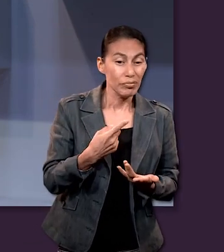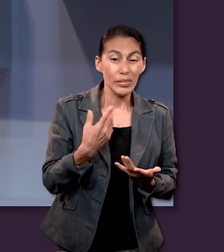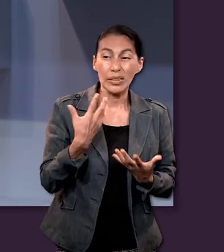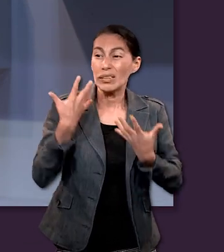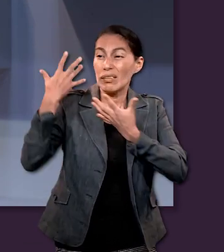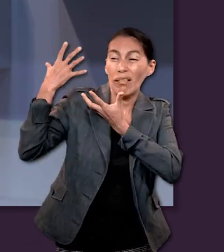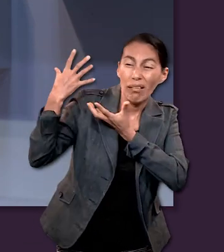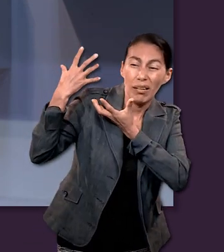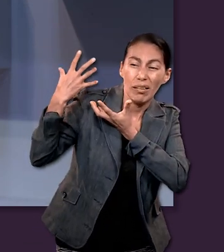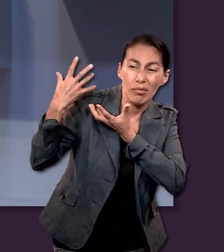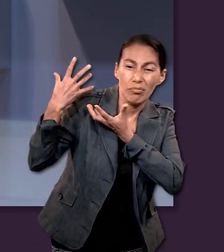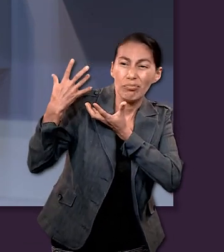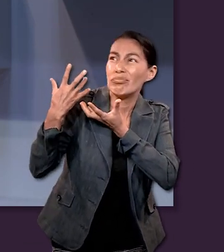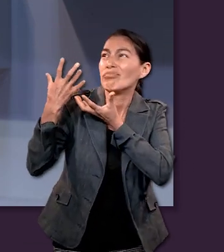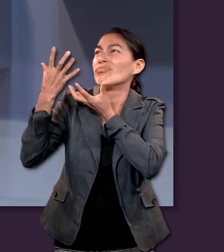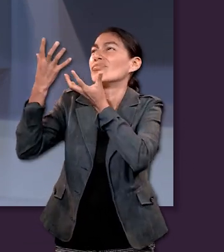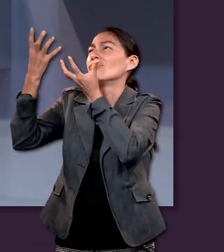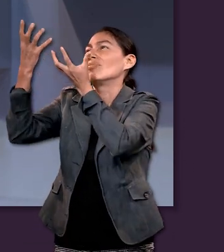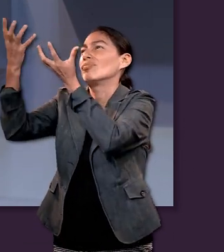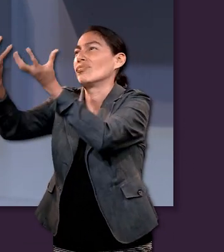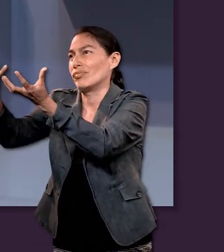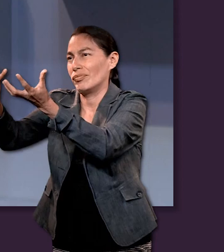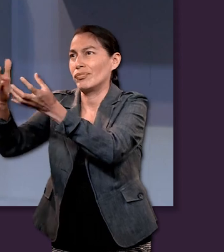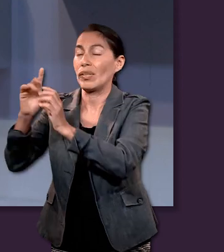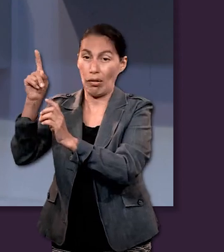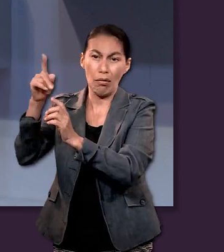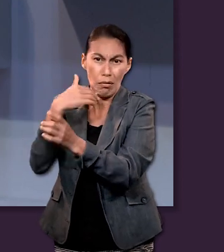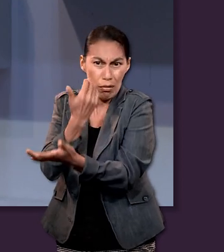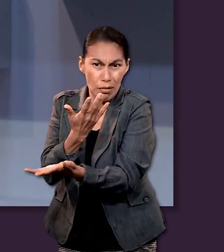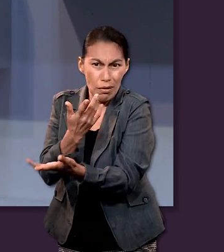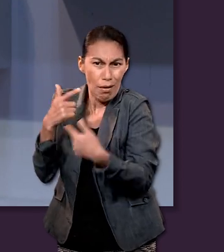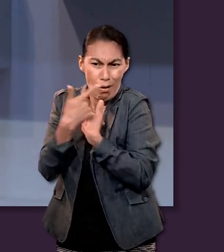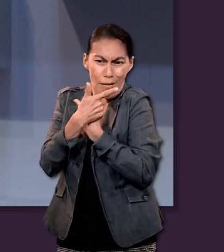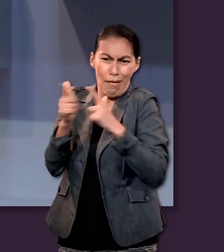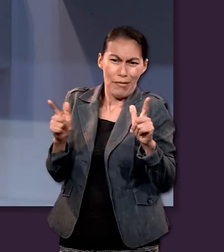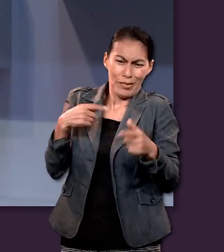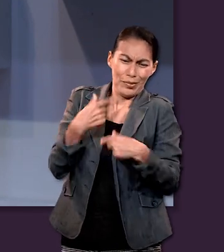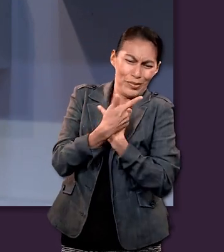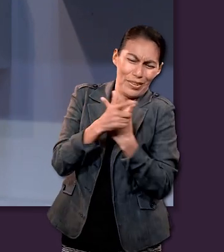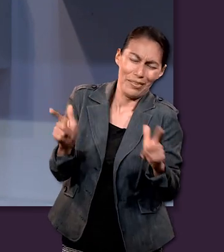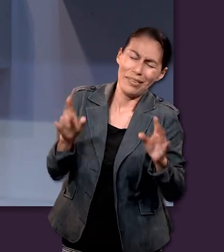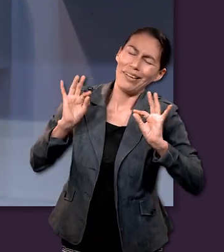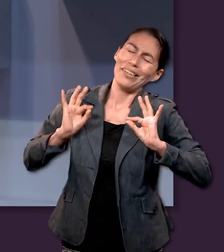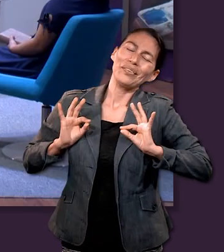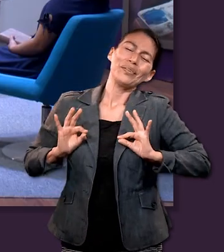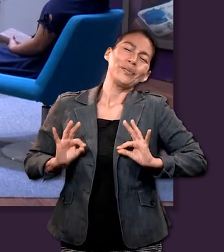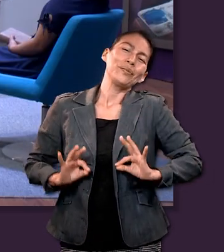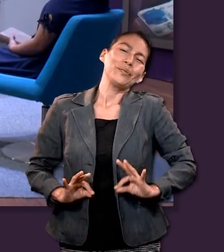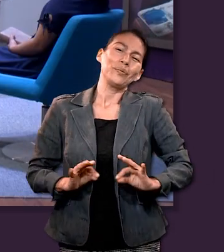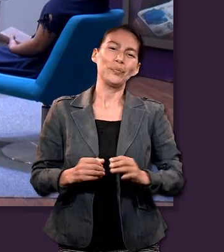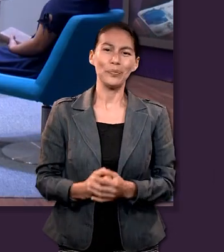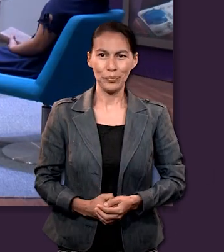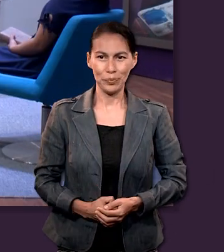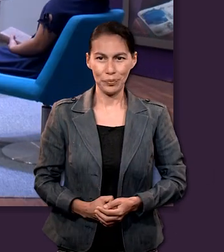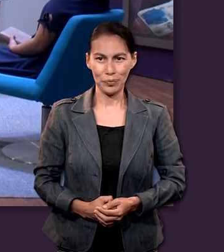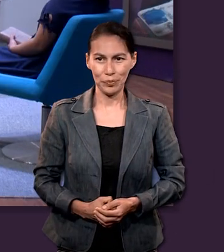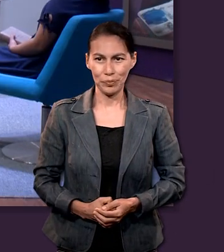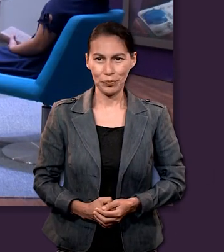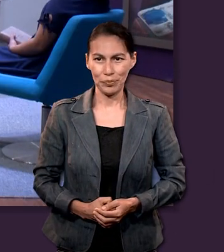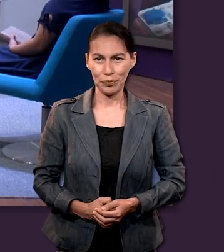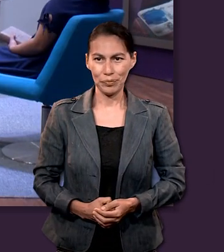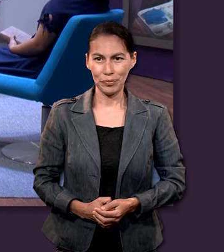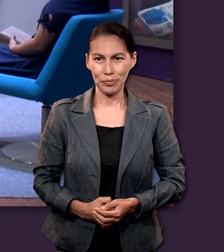eso es lo que debemos hacer echar nuestras cargas y sentirnos reconfortados por Jesucristo que es lo que él busca